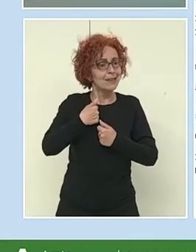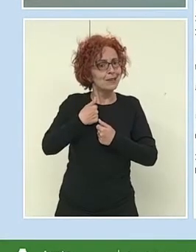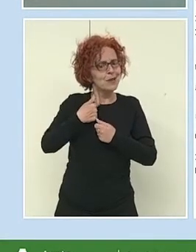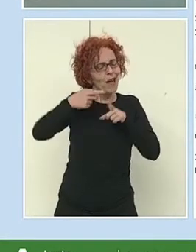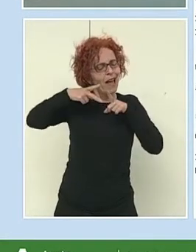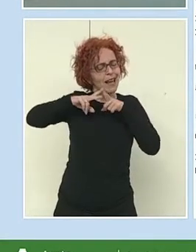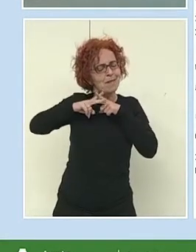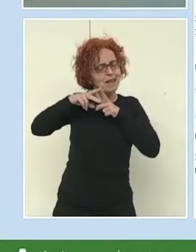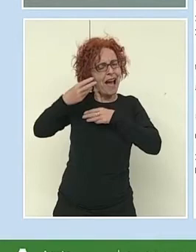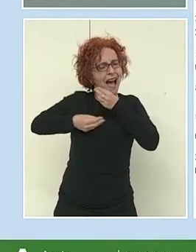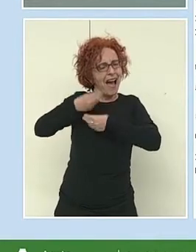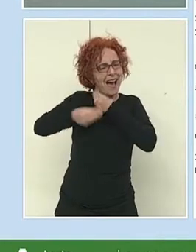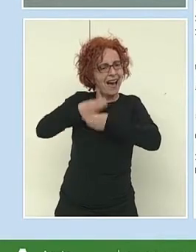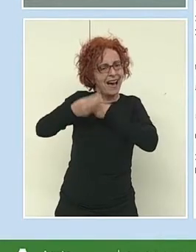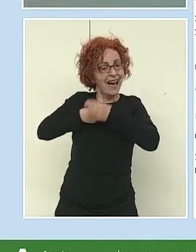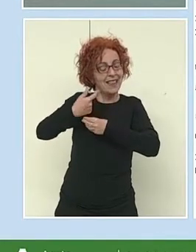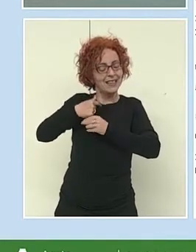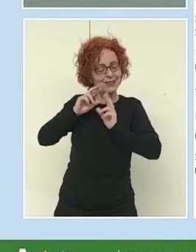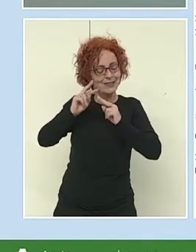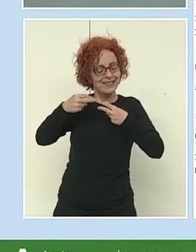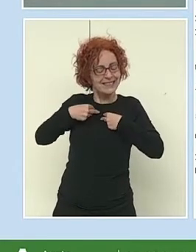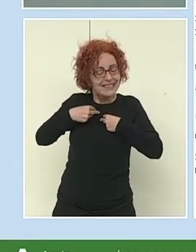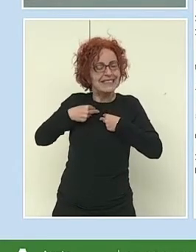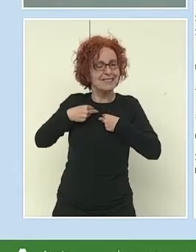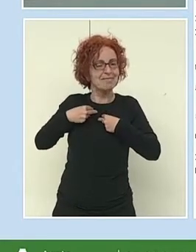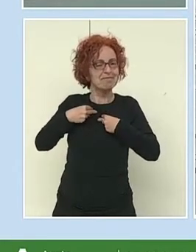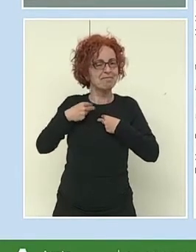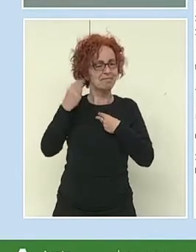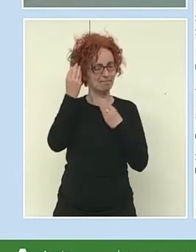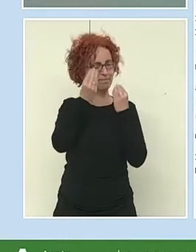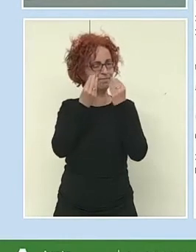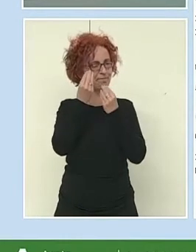permite hacer ese tipo de...